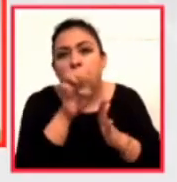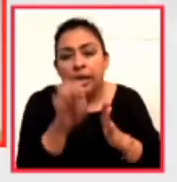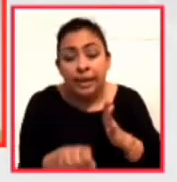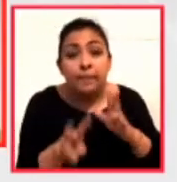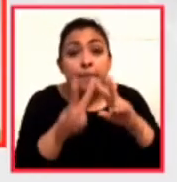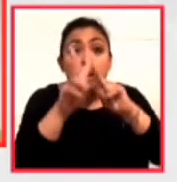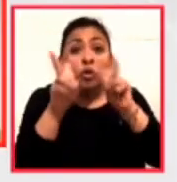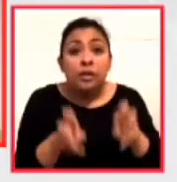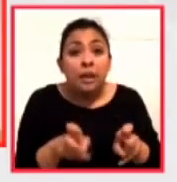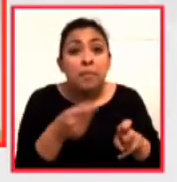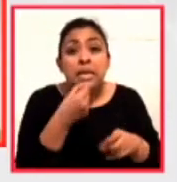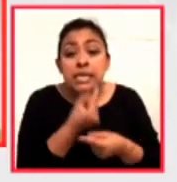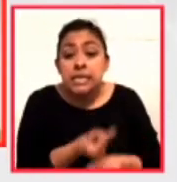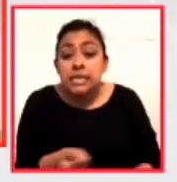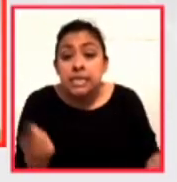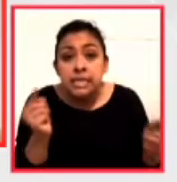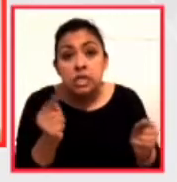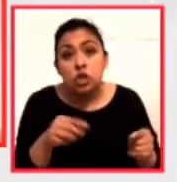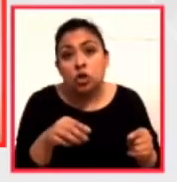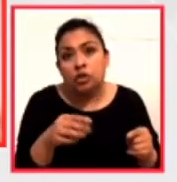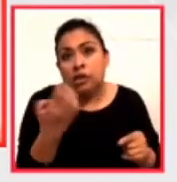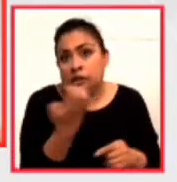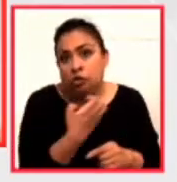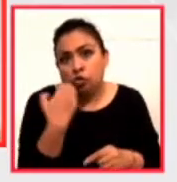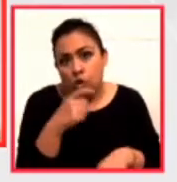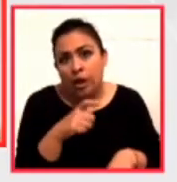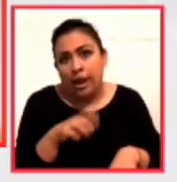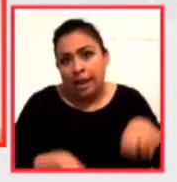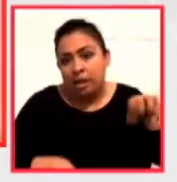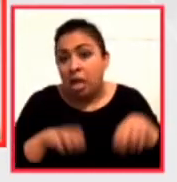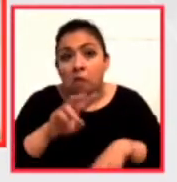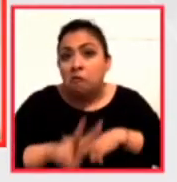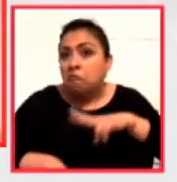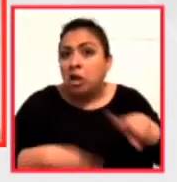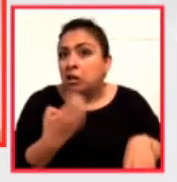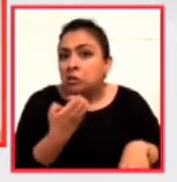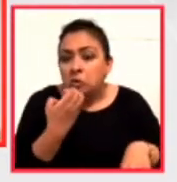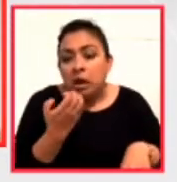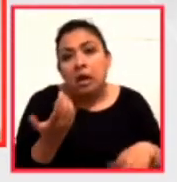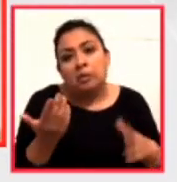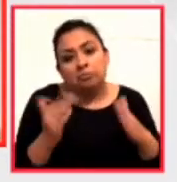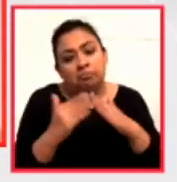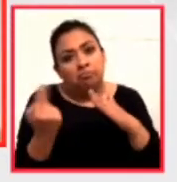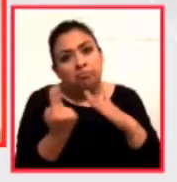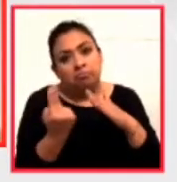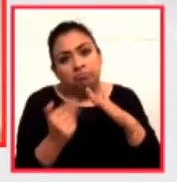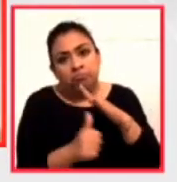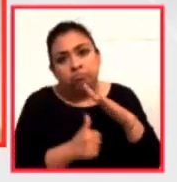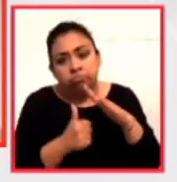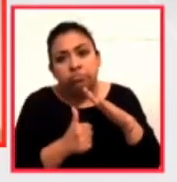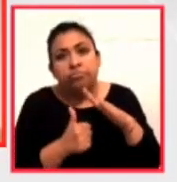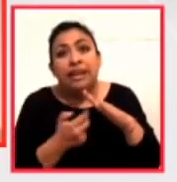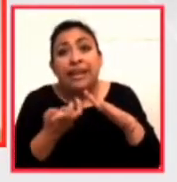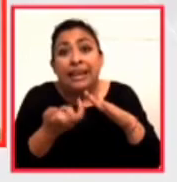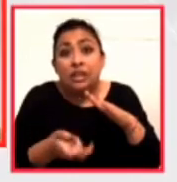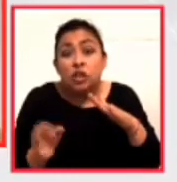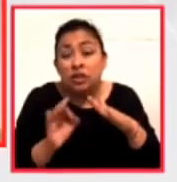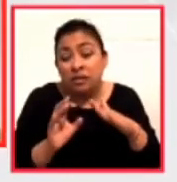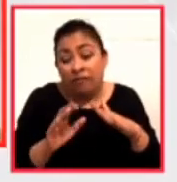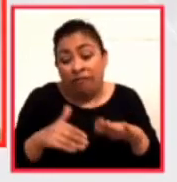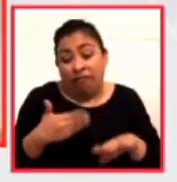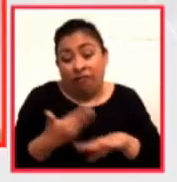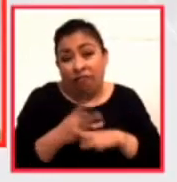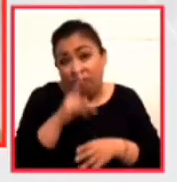de todos estos niños en edad escolar que no están asistiendo, pero el quedarse en sus hogares puede ser objeto de violencia.